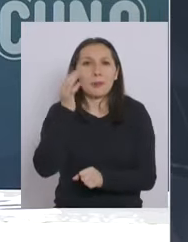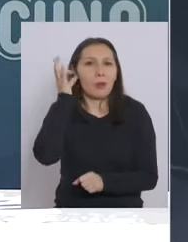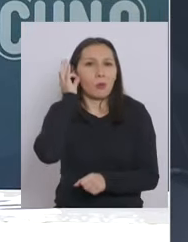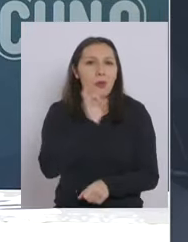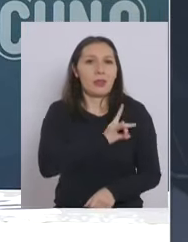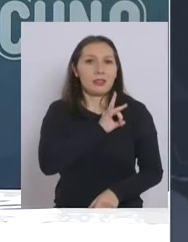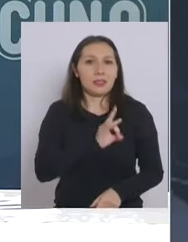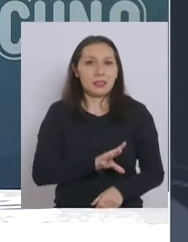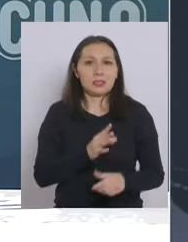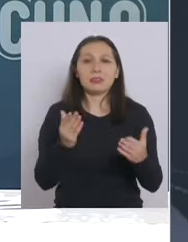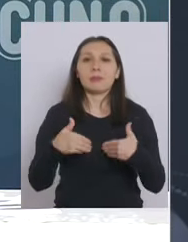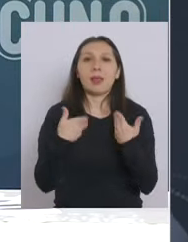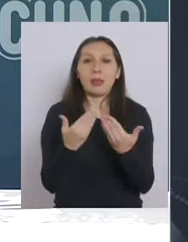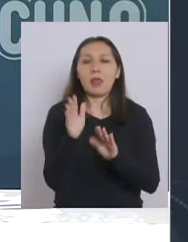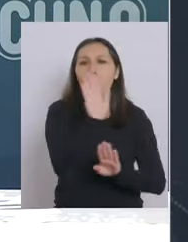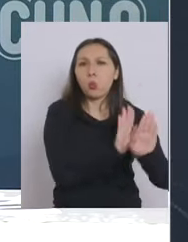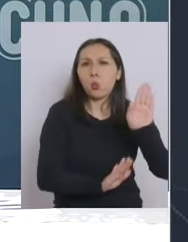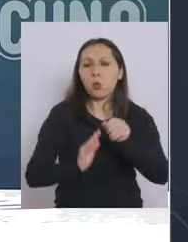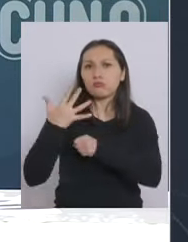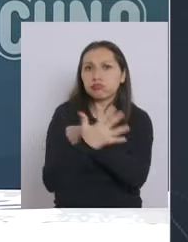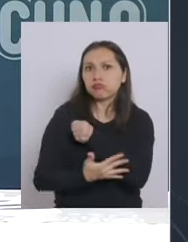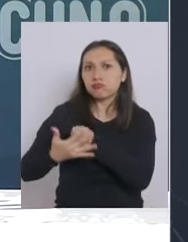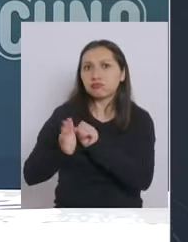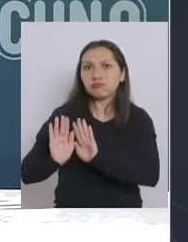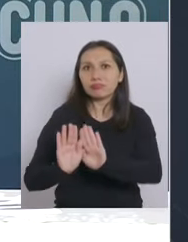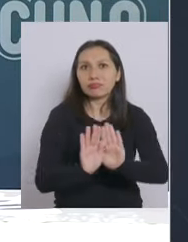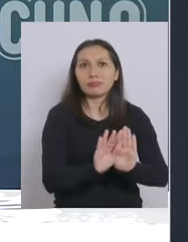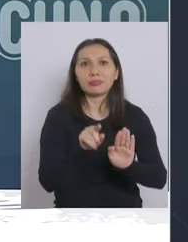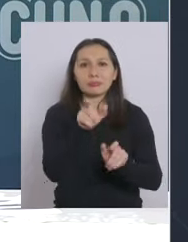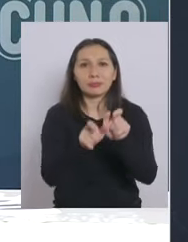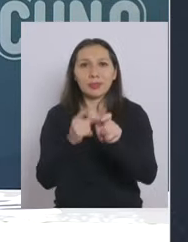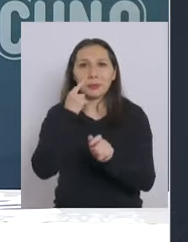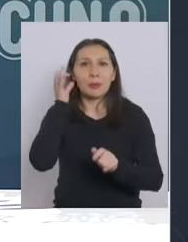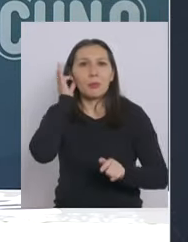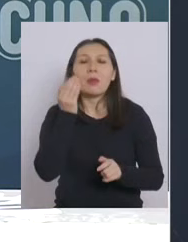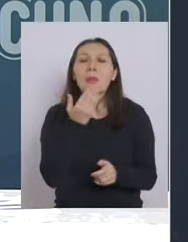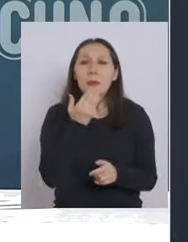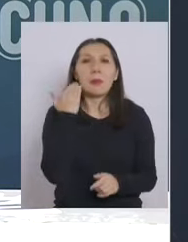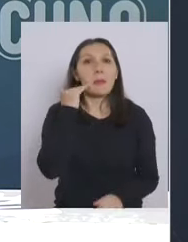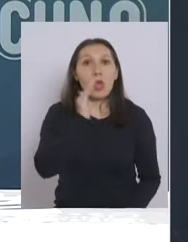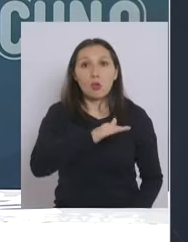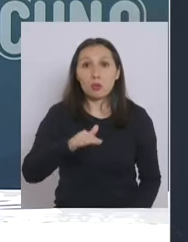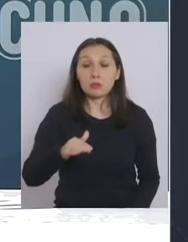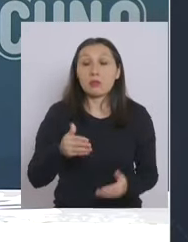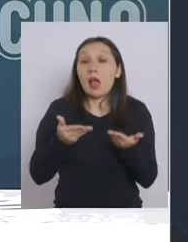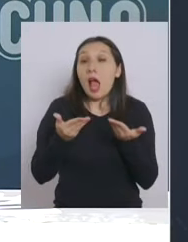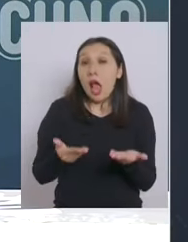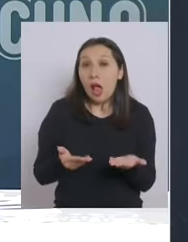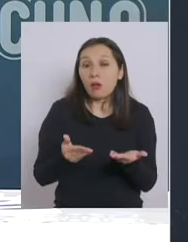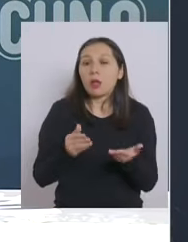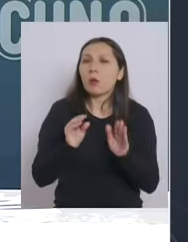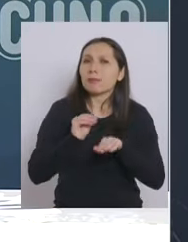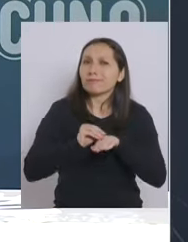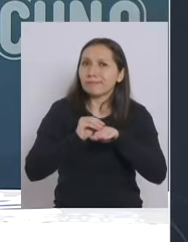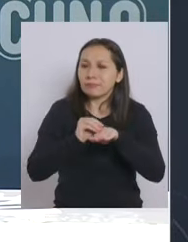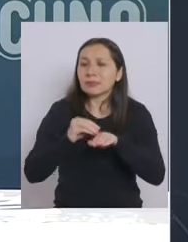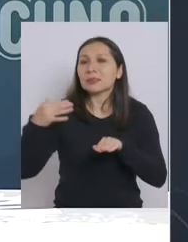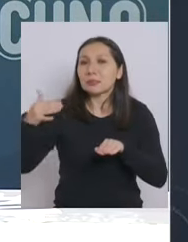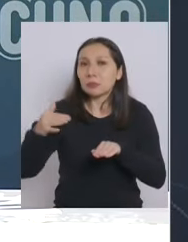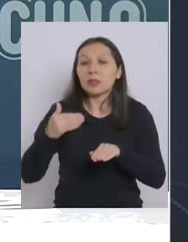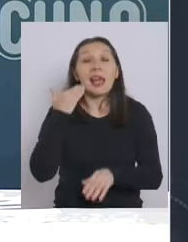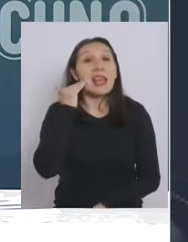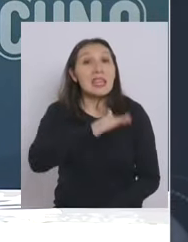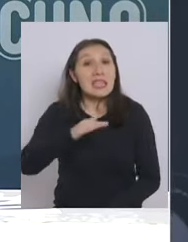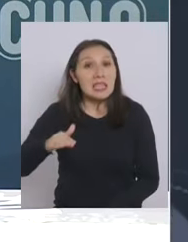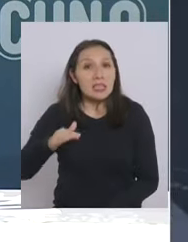para protegerlos a ellas y a ellos y también a los niños ahora haciendo la salvedad de que los